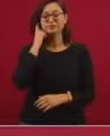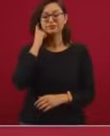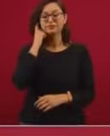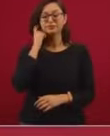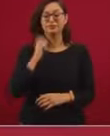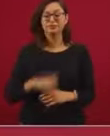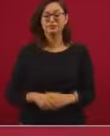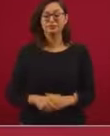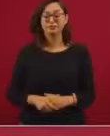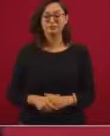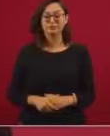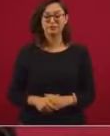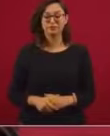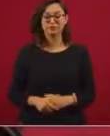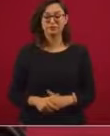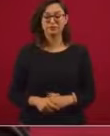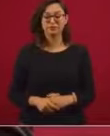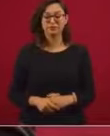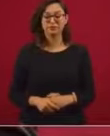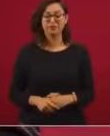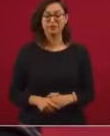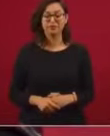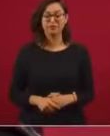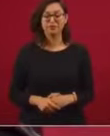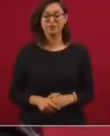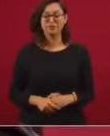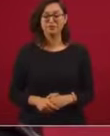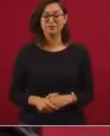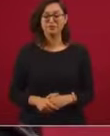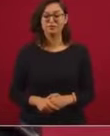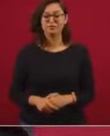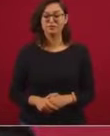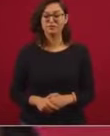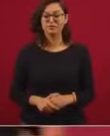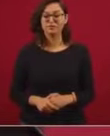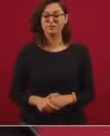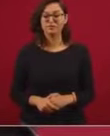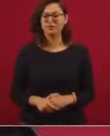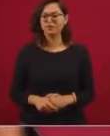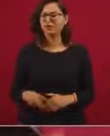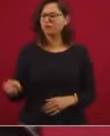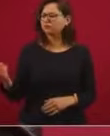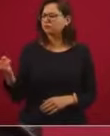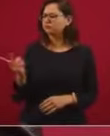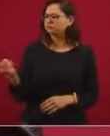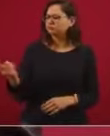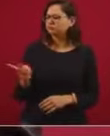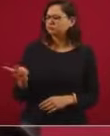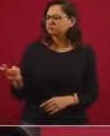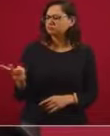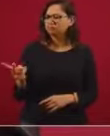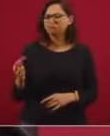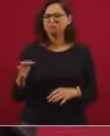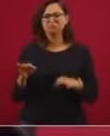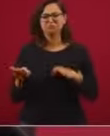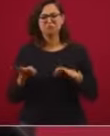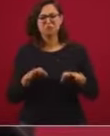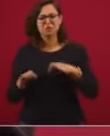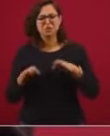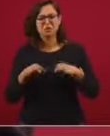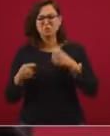producen su programa,